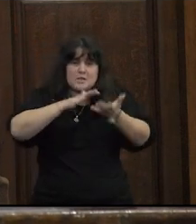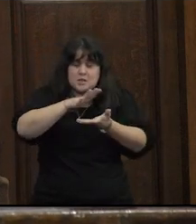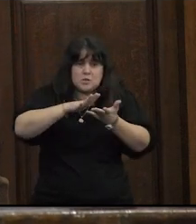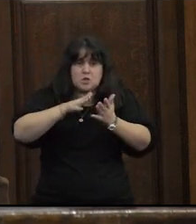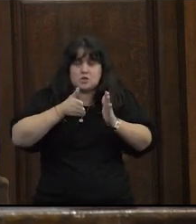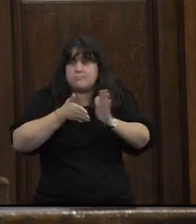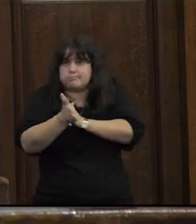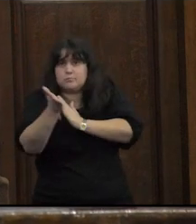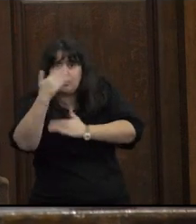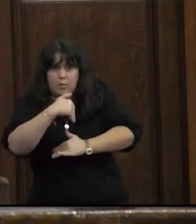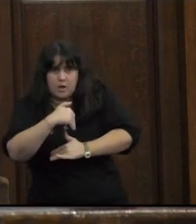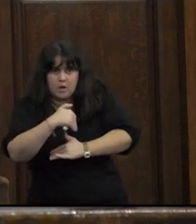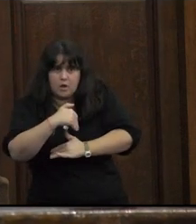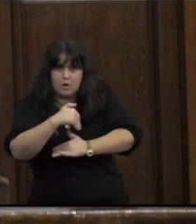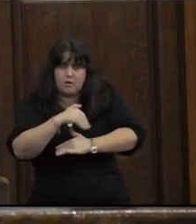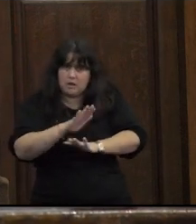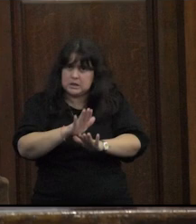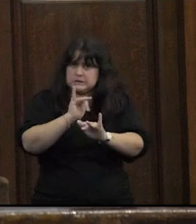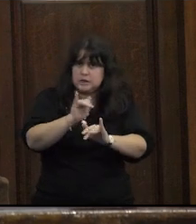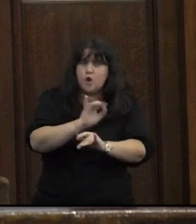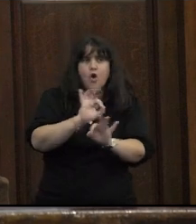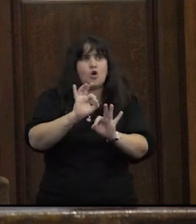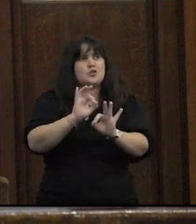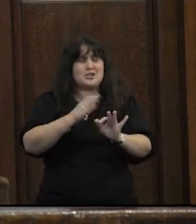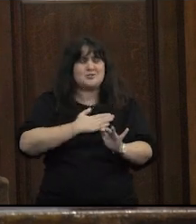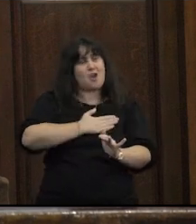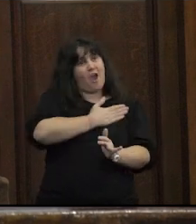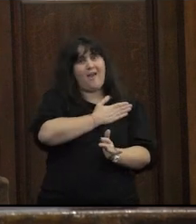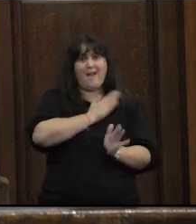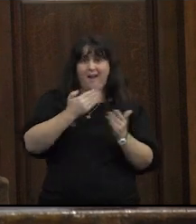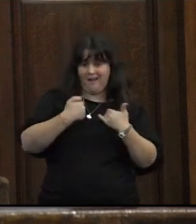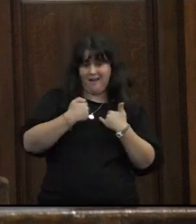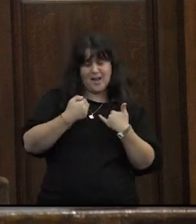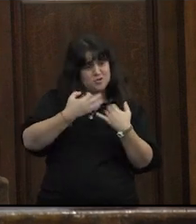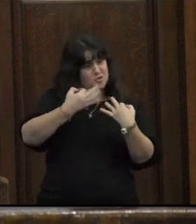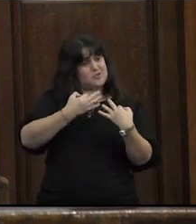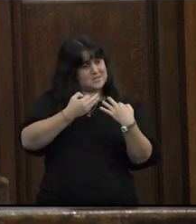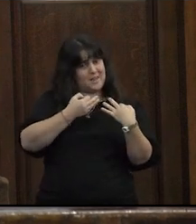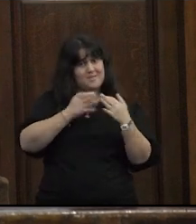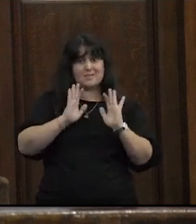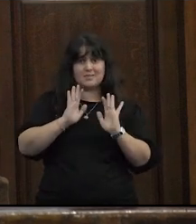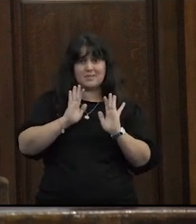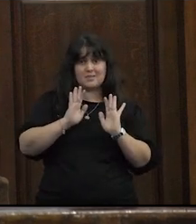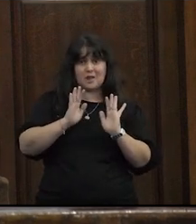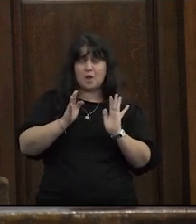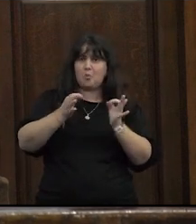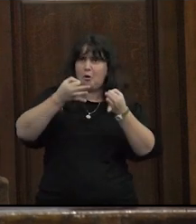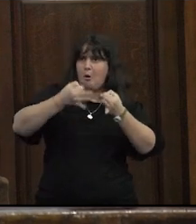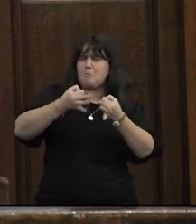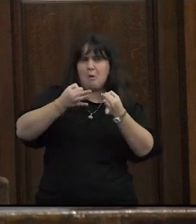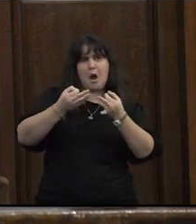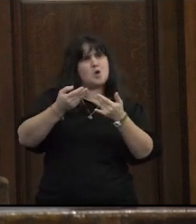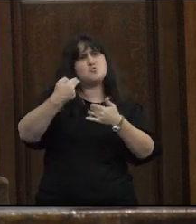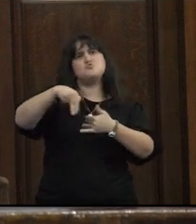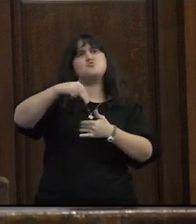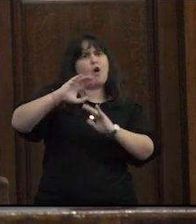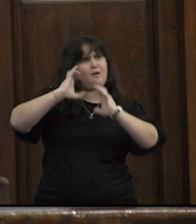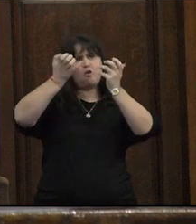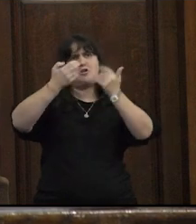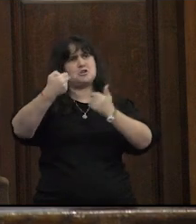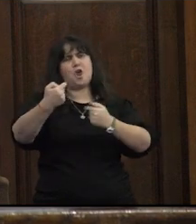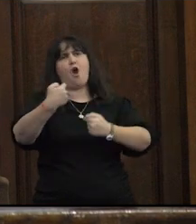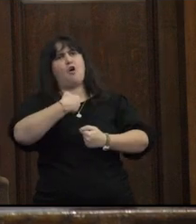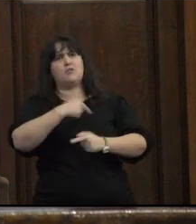una situación de violencia ¿sería posible eso? ¿o solamente con quererse podríamos garantizar que no vamos a entrar en